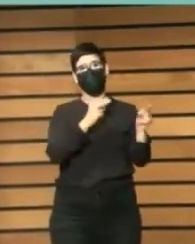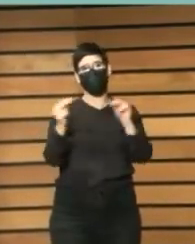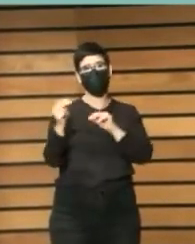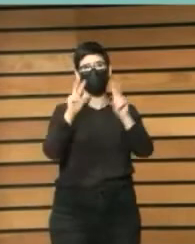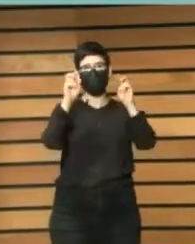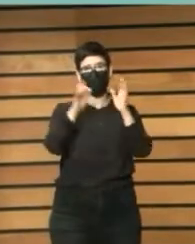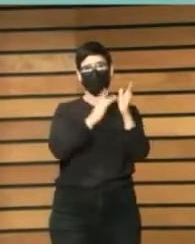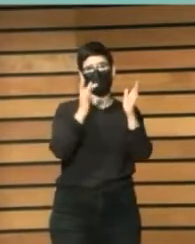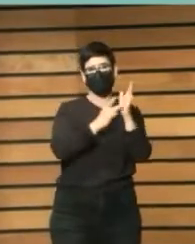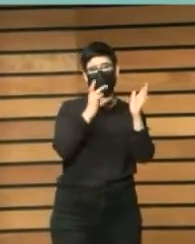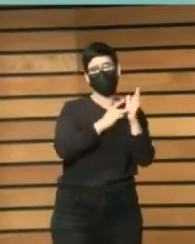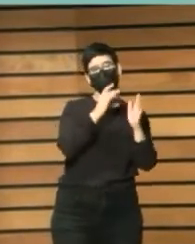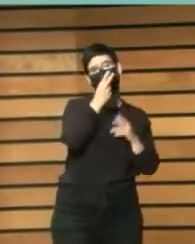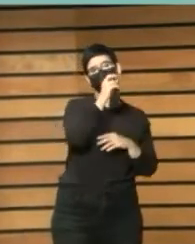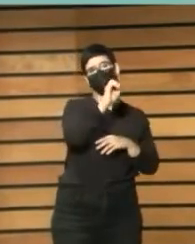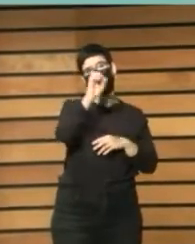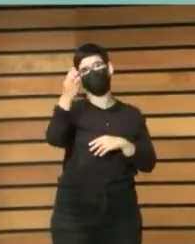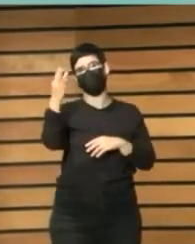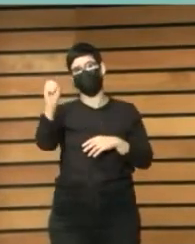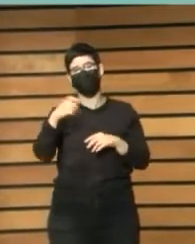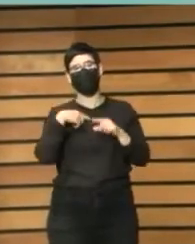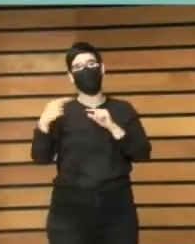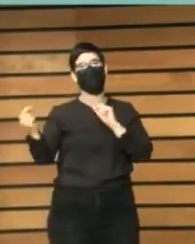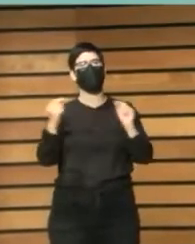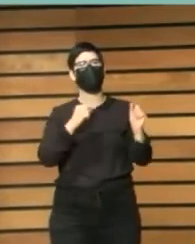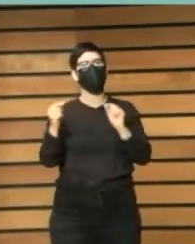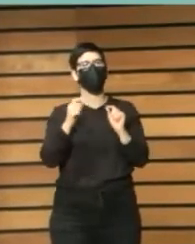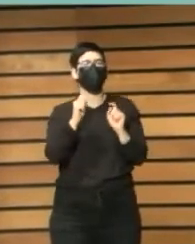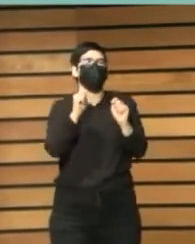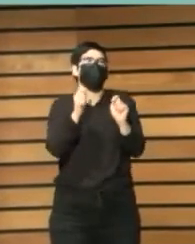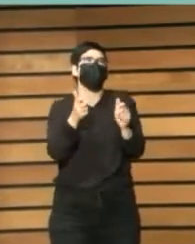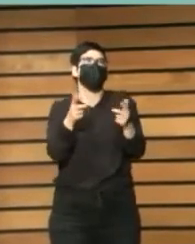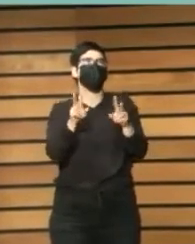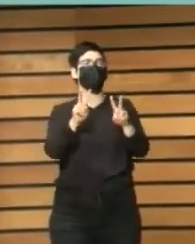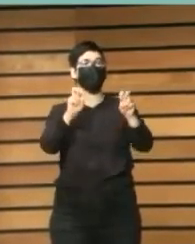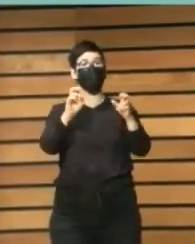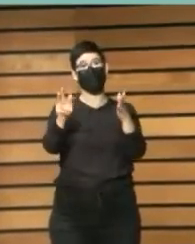y bueno estimular un poco el debate alrededor de la lectura